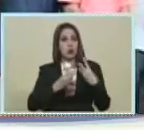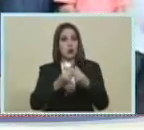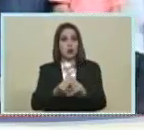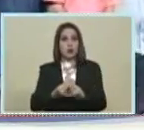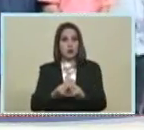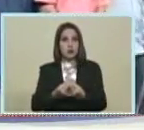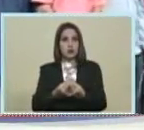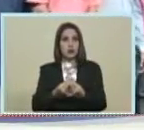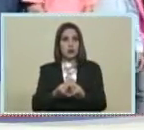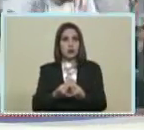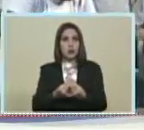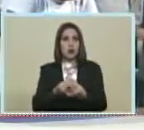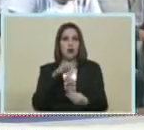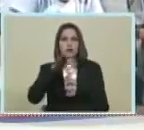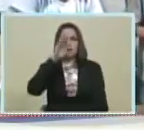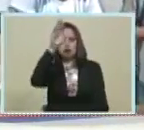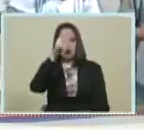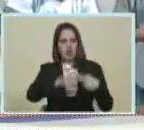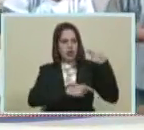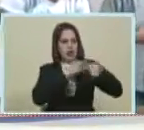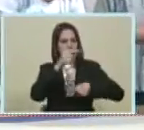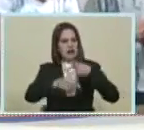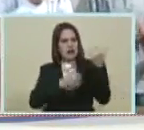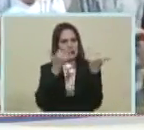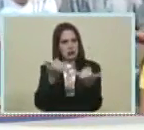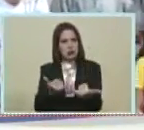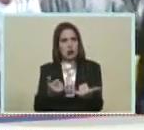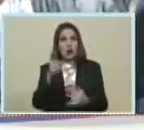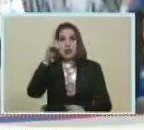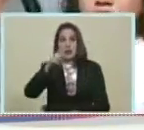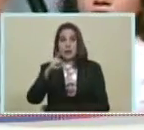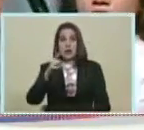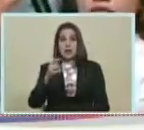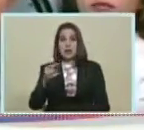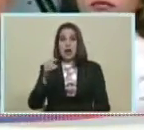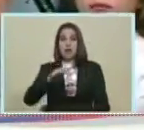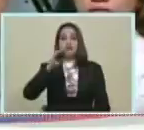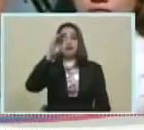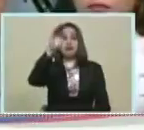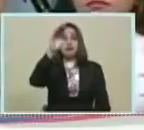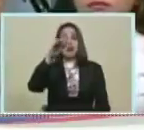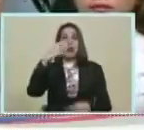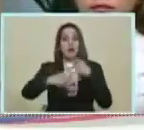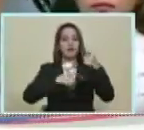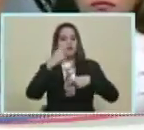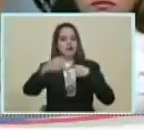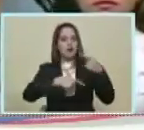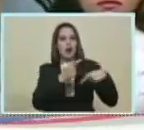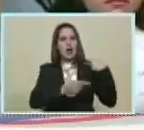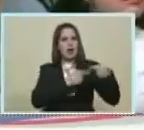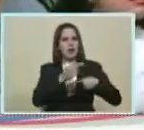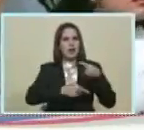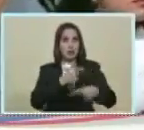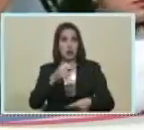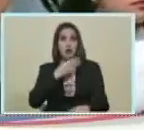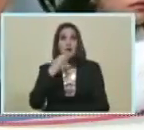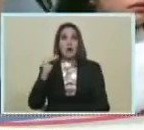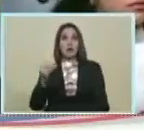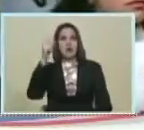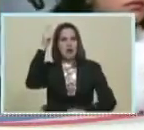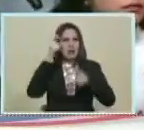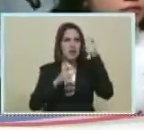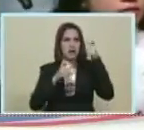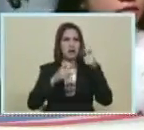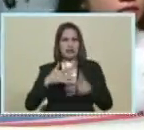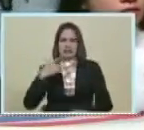No solo El futuro De esta generación Presidente Sino el futuro De las próximas Generaciones Esta es la juventud De Chávez